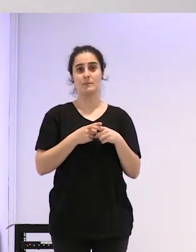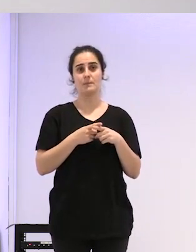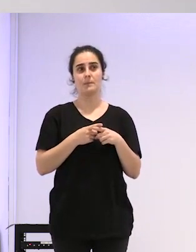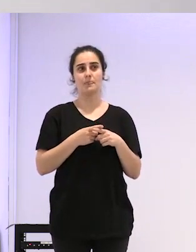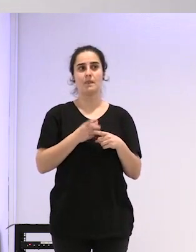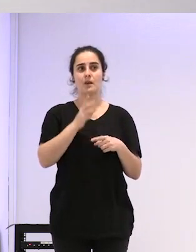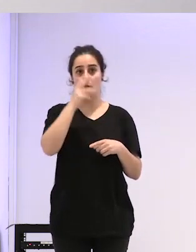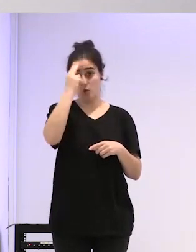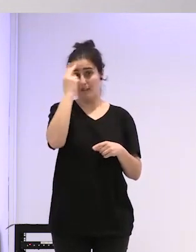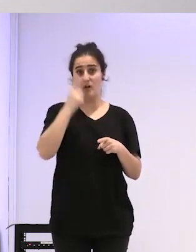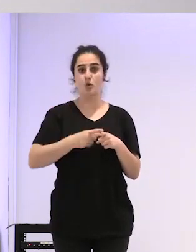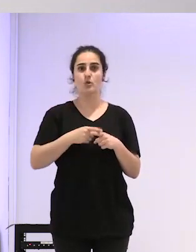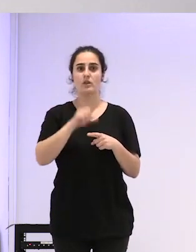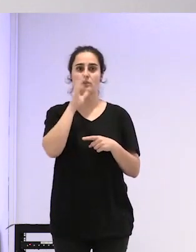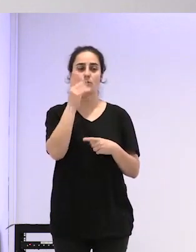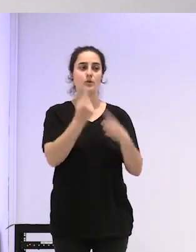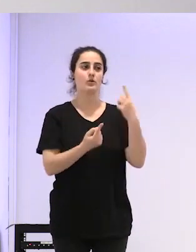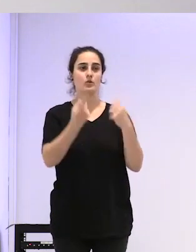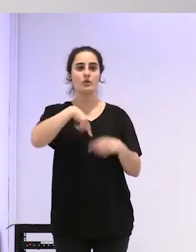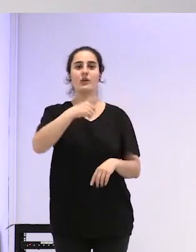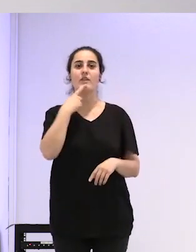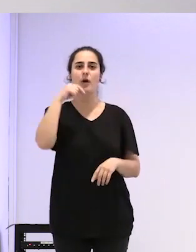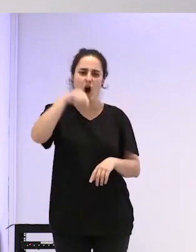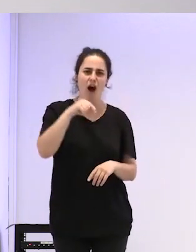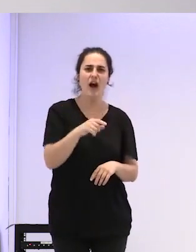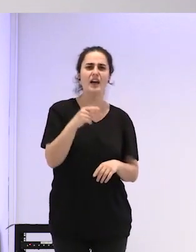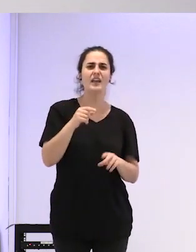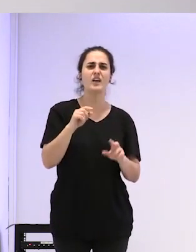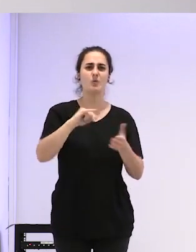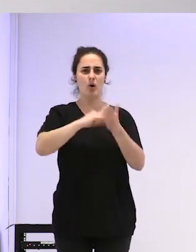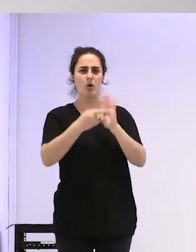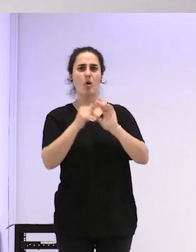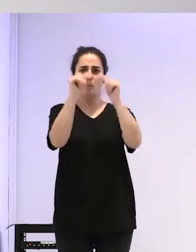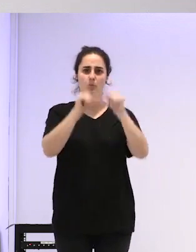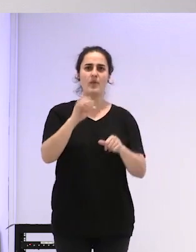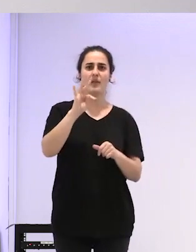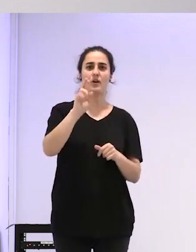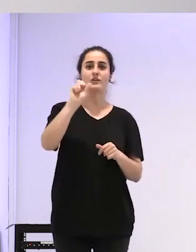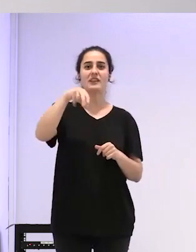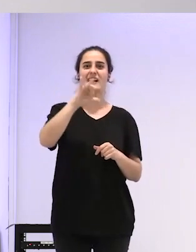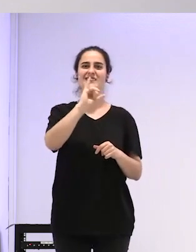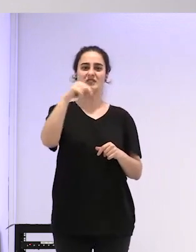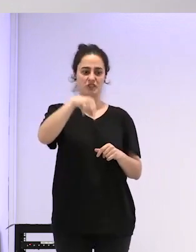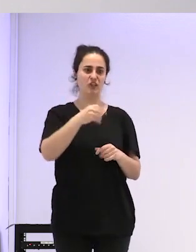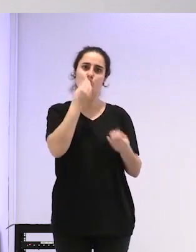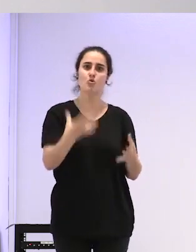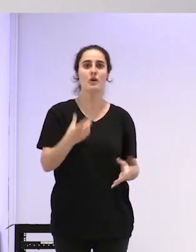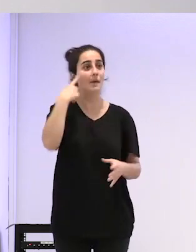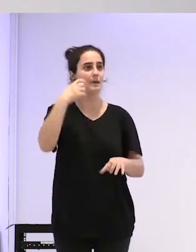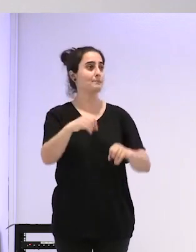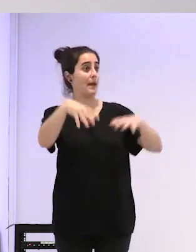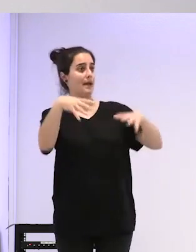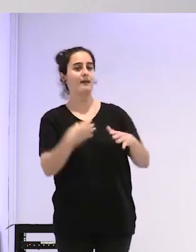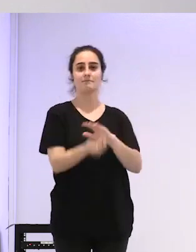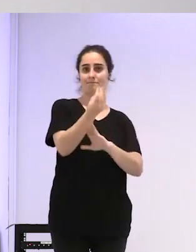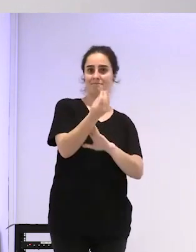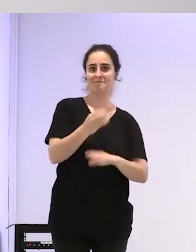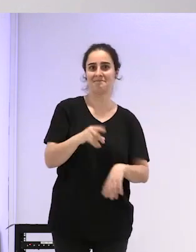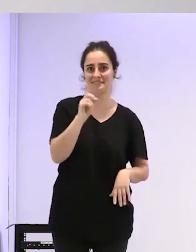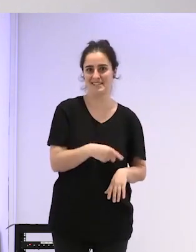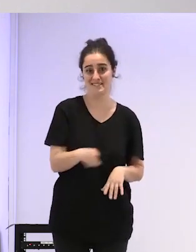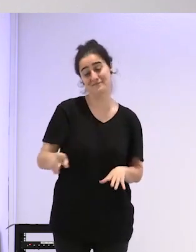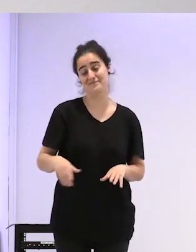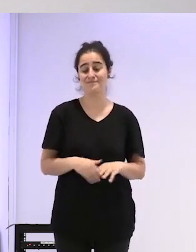decimos como que estaría muy bien un tránsito aquí ¿no? a ver si aparece mágicamente ¿no? pero sí yo creo